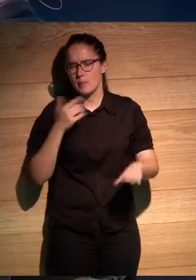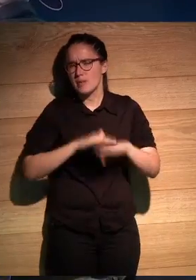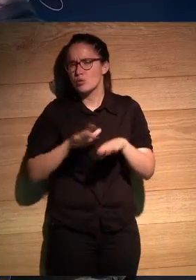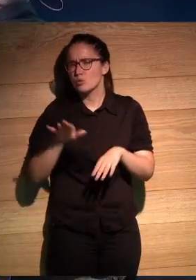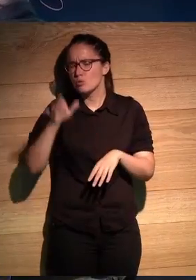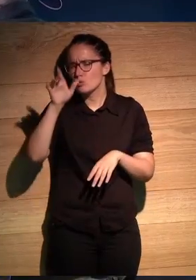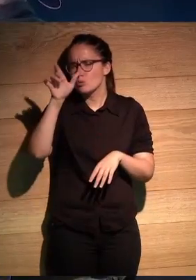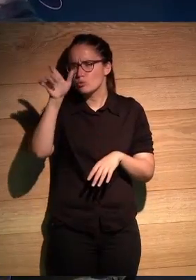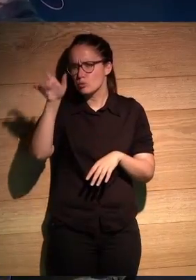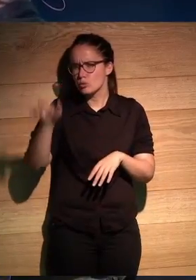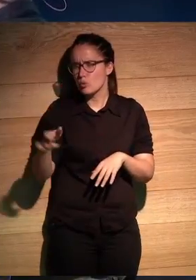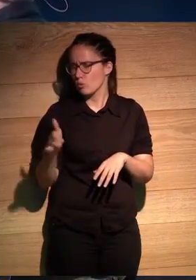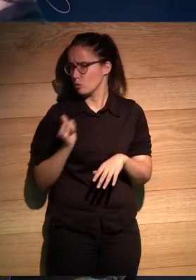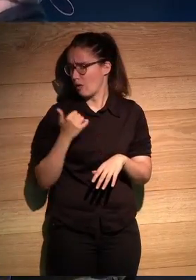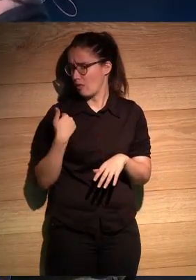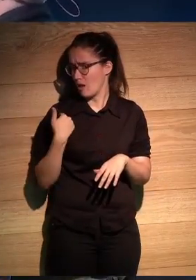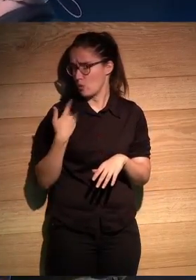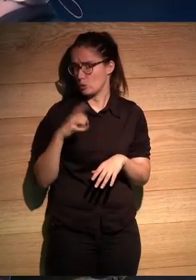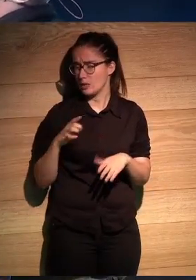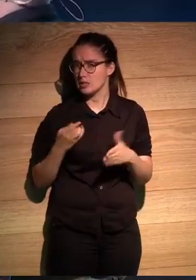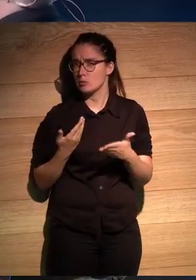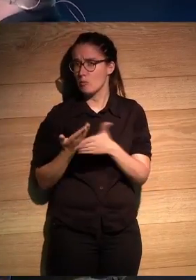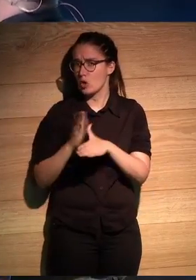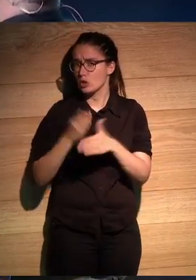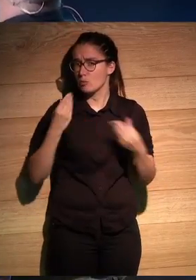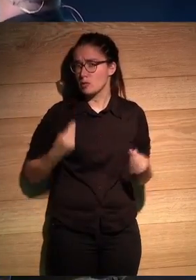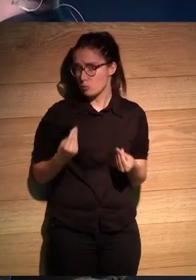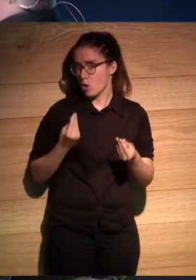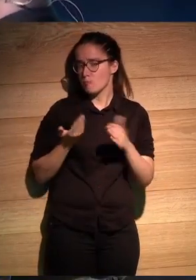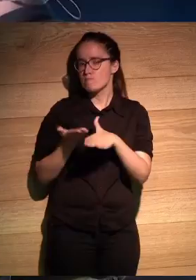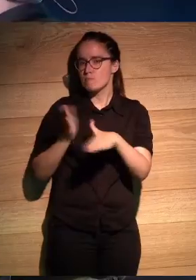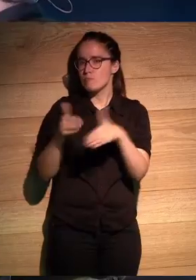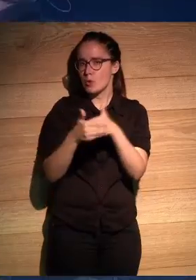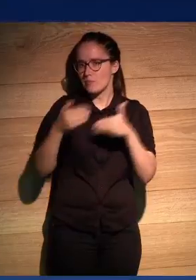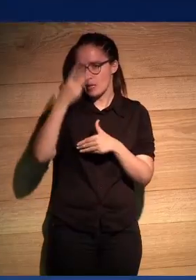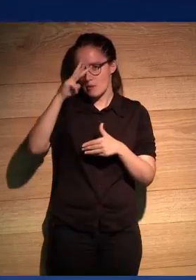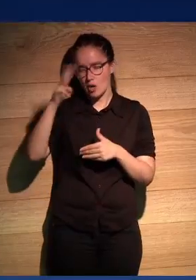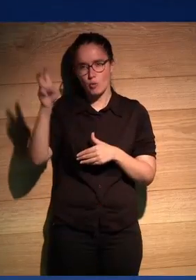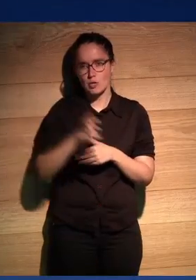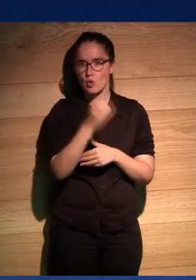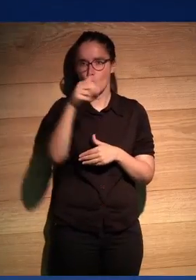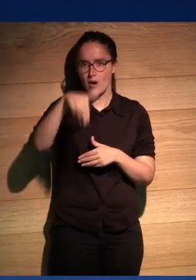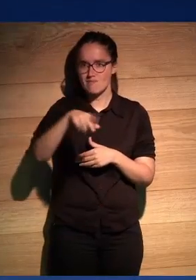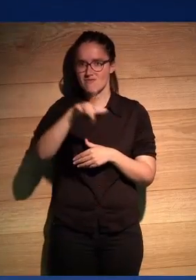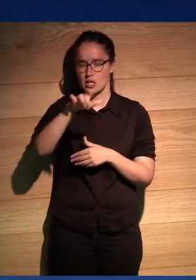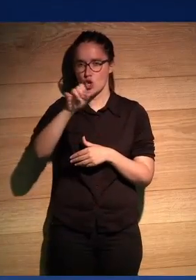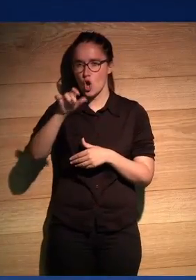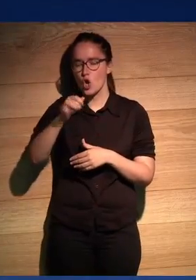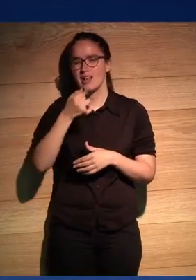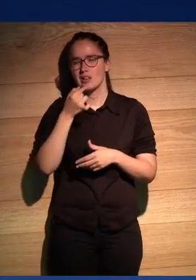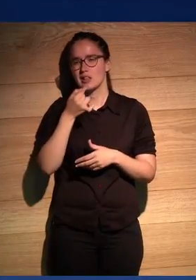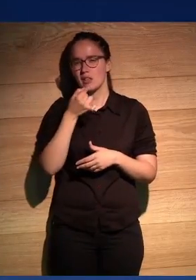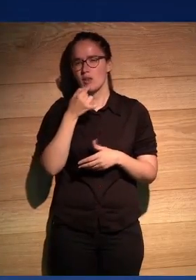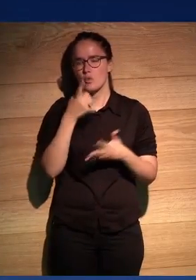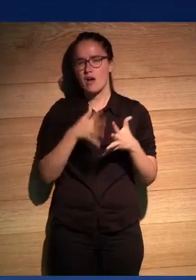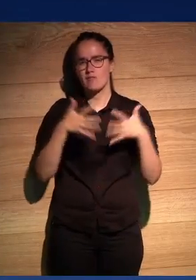porque justo hace unos meses que presentábamos este mismo proyecto en la Ciudad de México y nos acompañó Juan Villoro y él citaba una